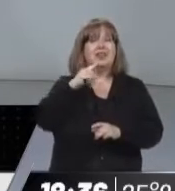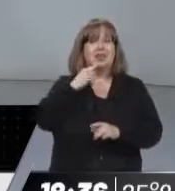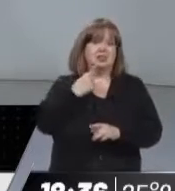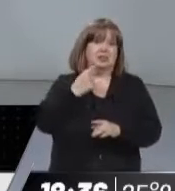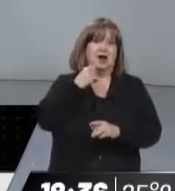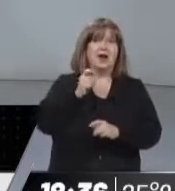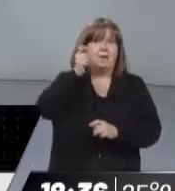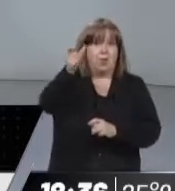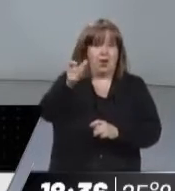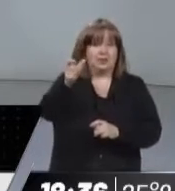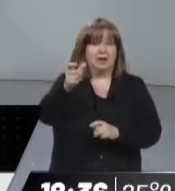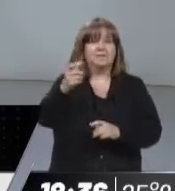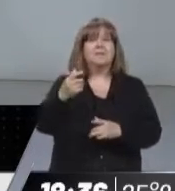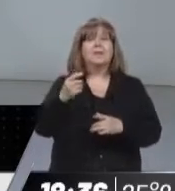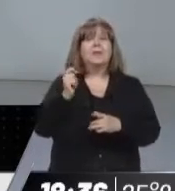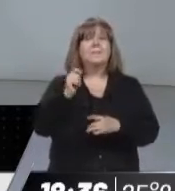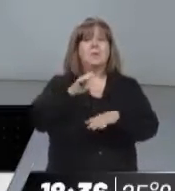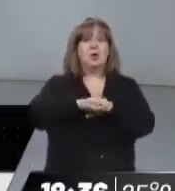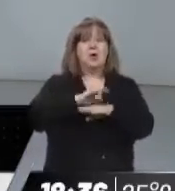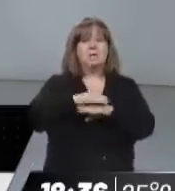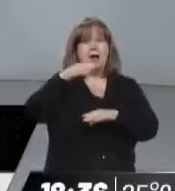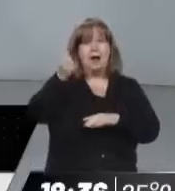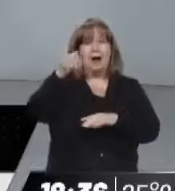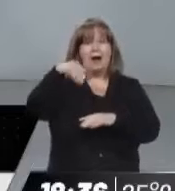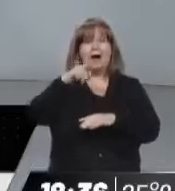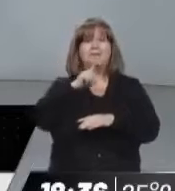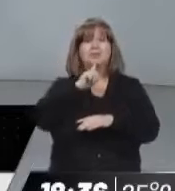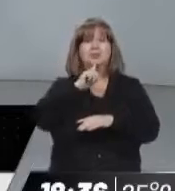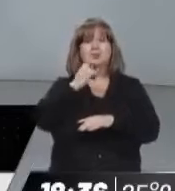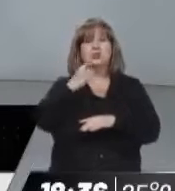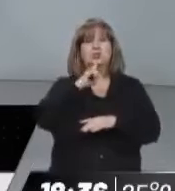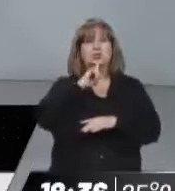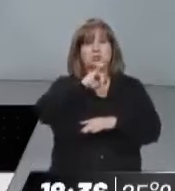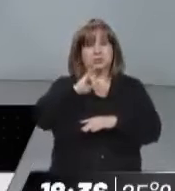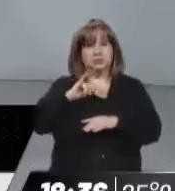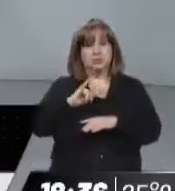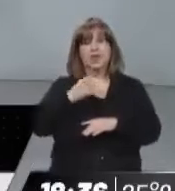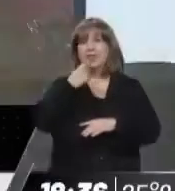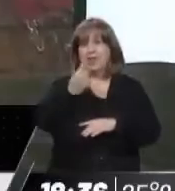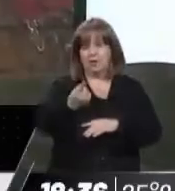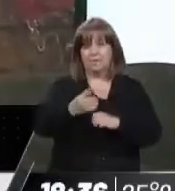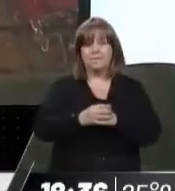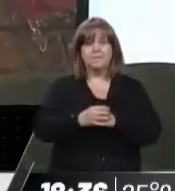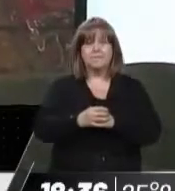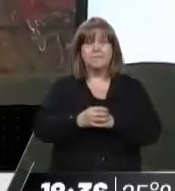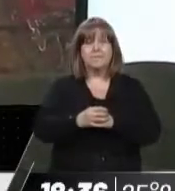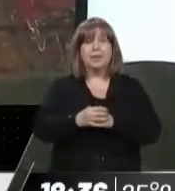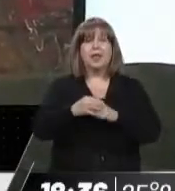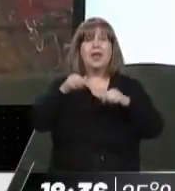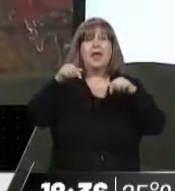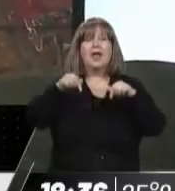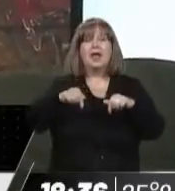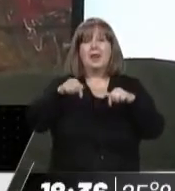Dirección Nacional de Vialidad. Guillermo Amstut que está a cargo de la regional de Cuyo, de esa dirección. En este caso